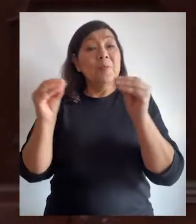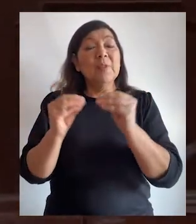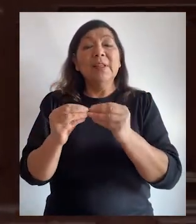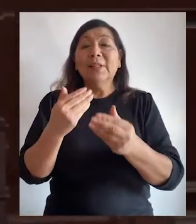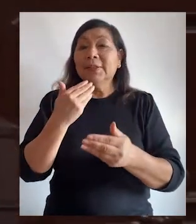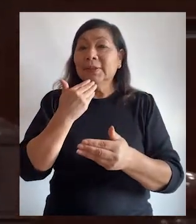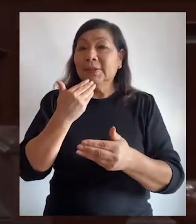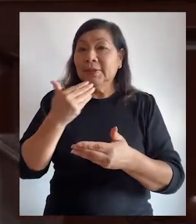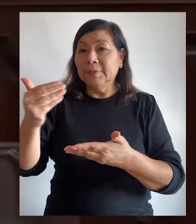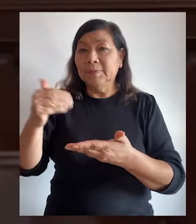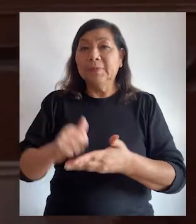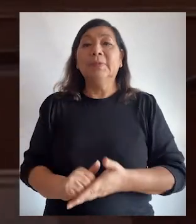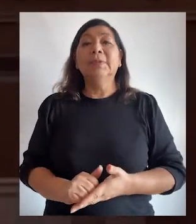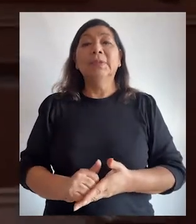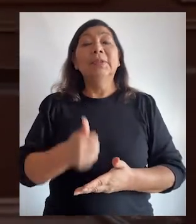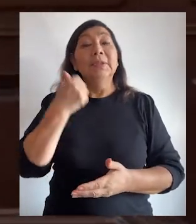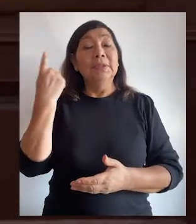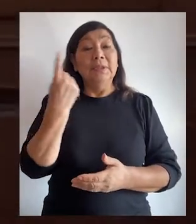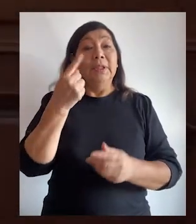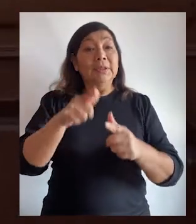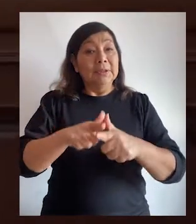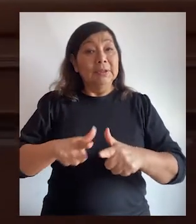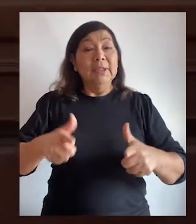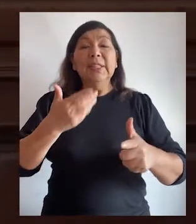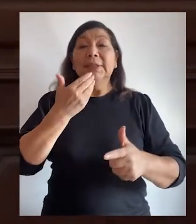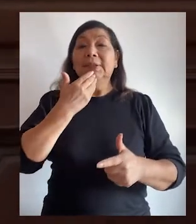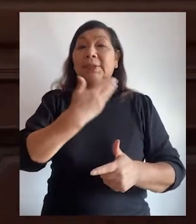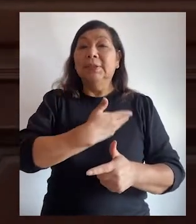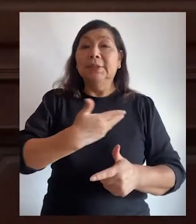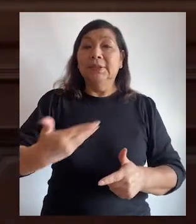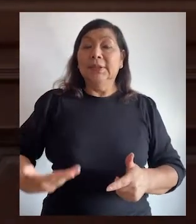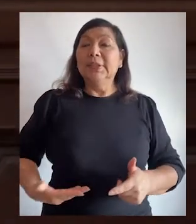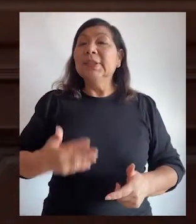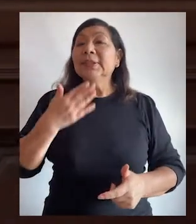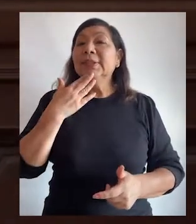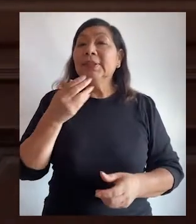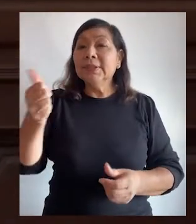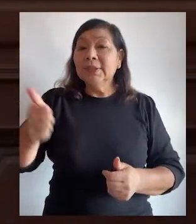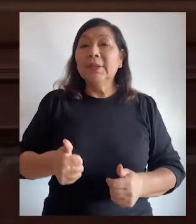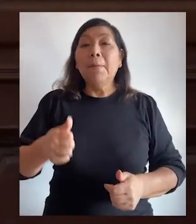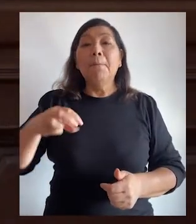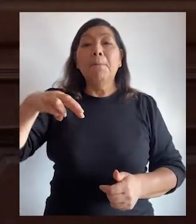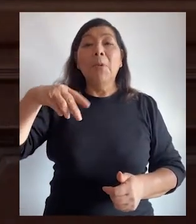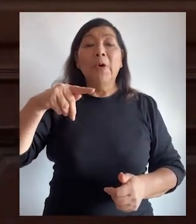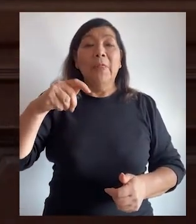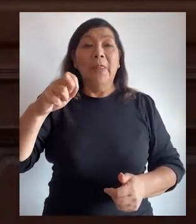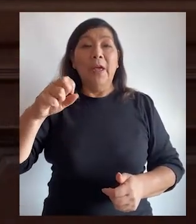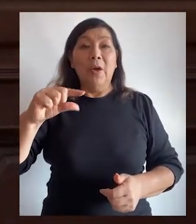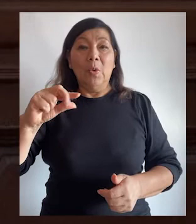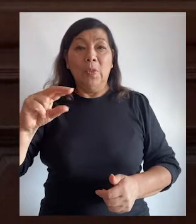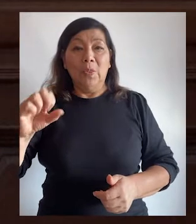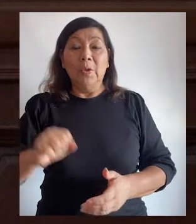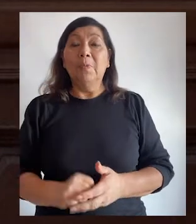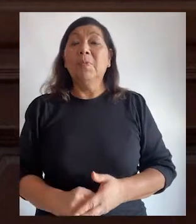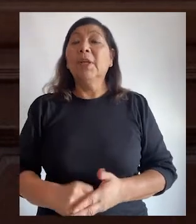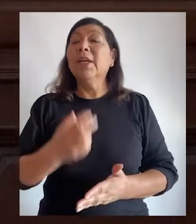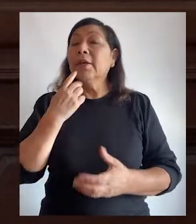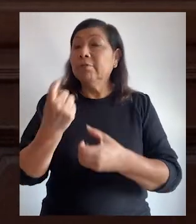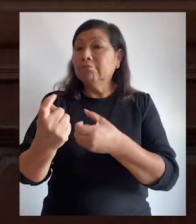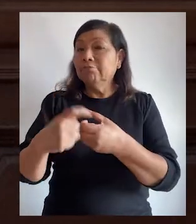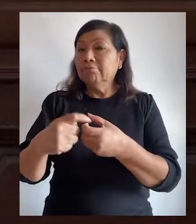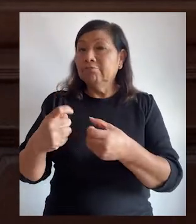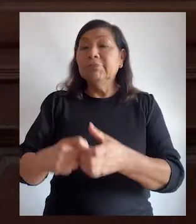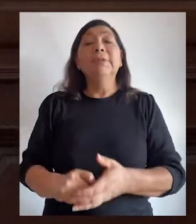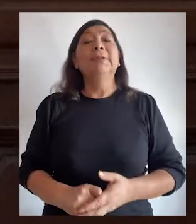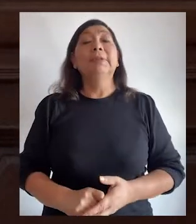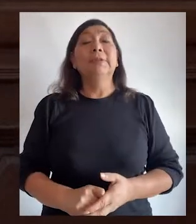conformadas de la siguiente manera. La sala primera la preside el magistrado Manuel Monteagudo Valdés